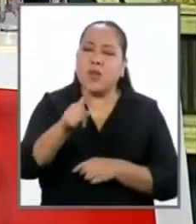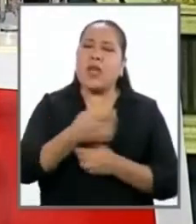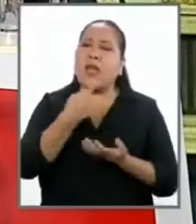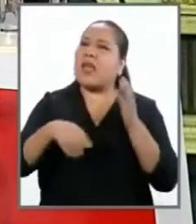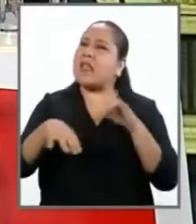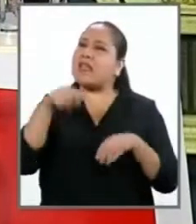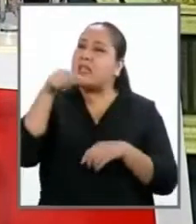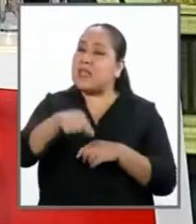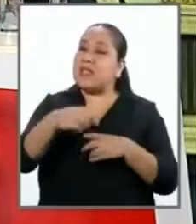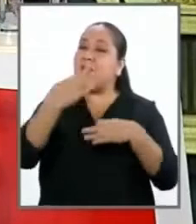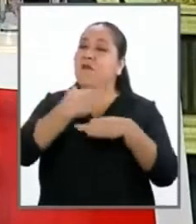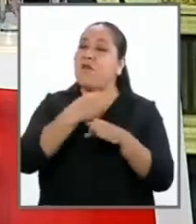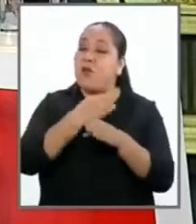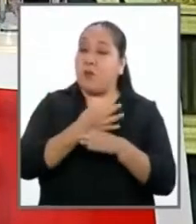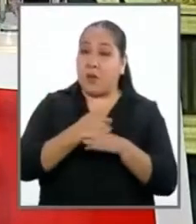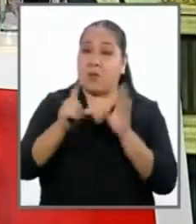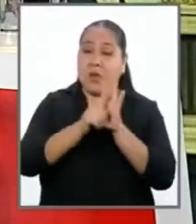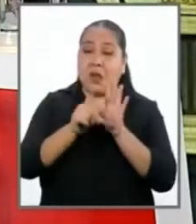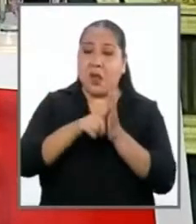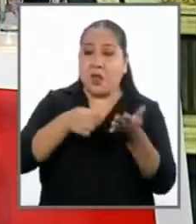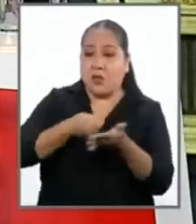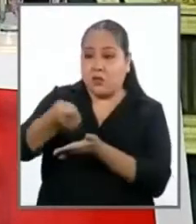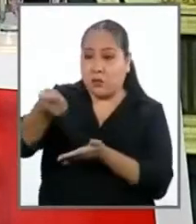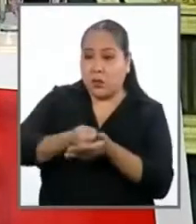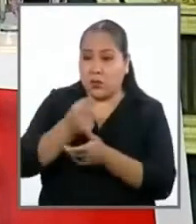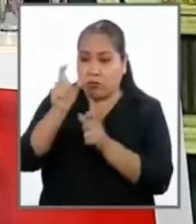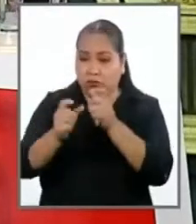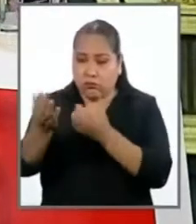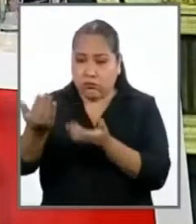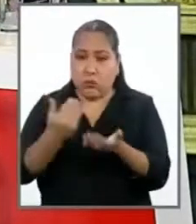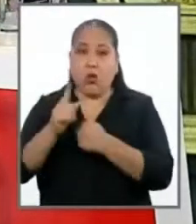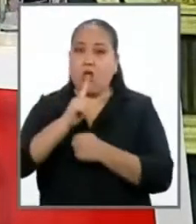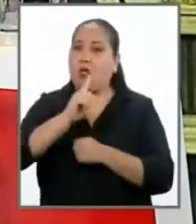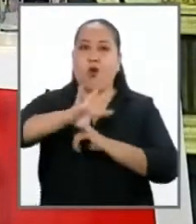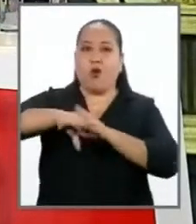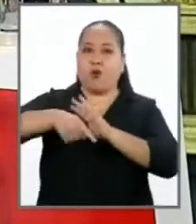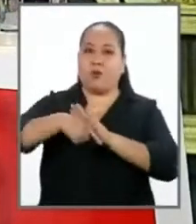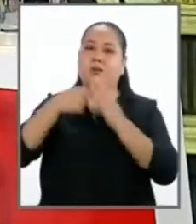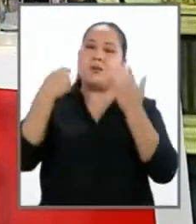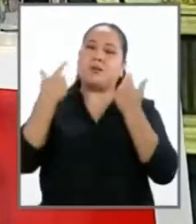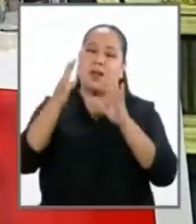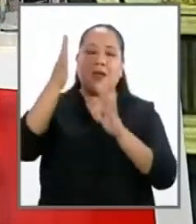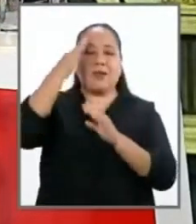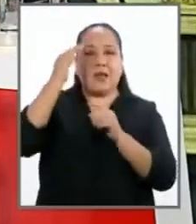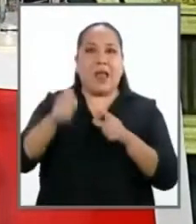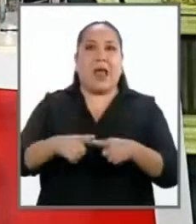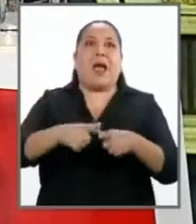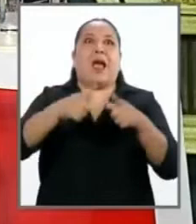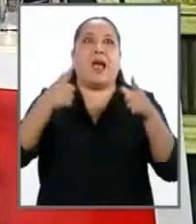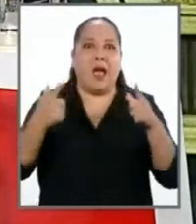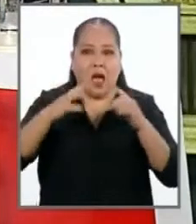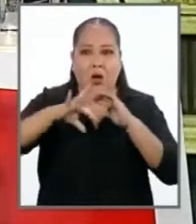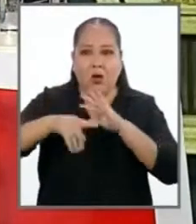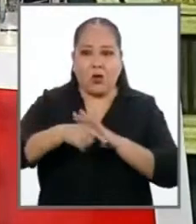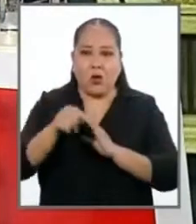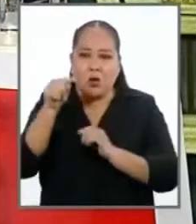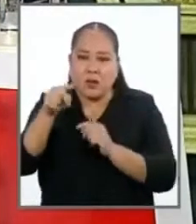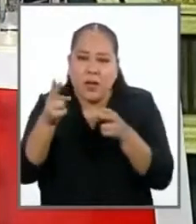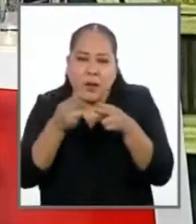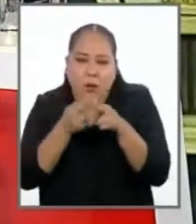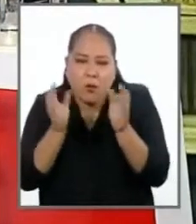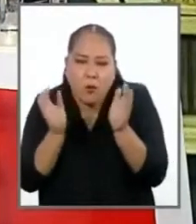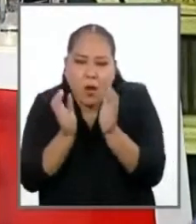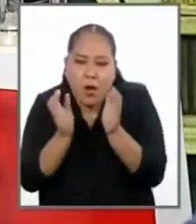ese nivel de ley de contrataciones no se pueda generar corrupción? Ya sabemos la gran corrupción. Ahora hablemos de esa pequeña